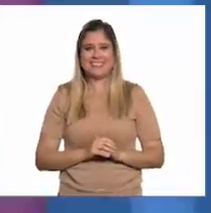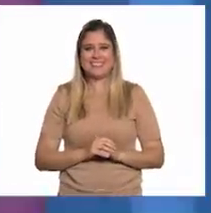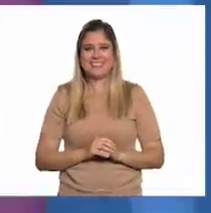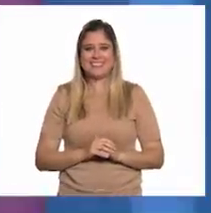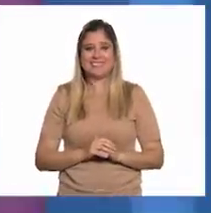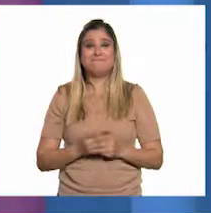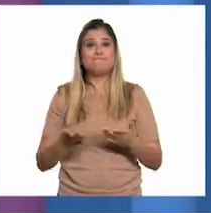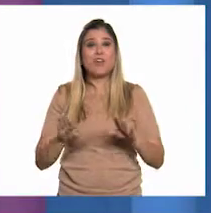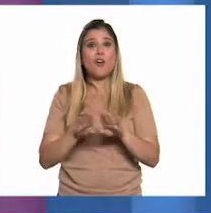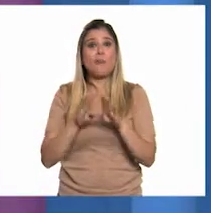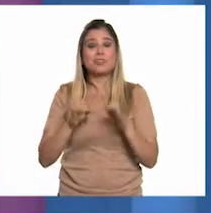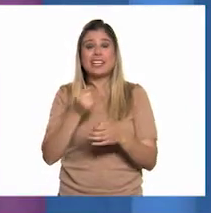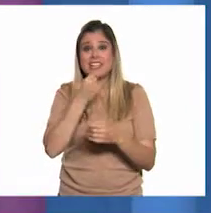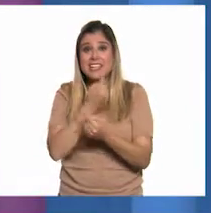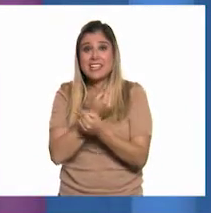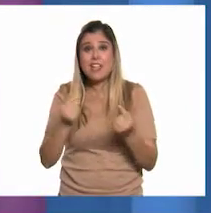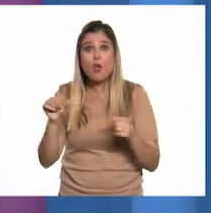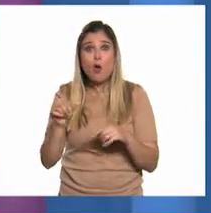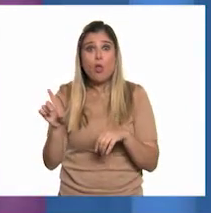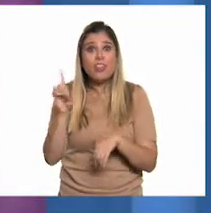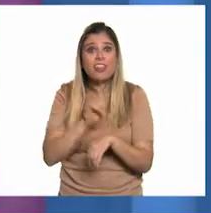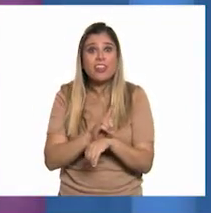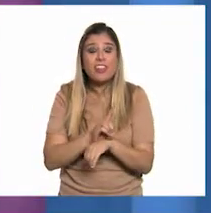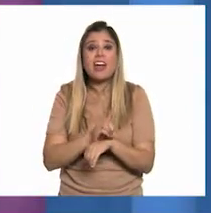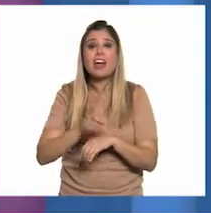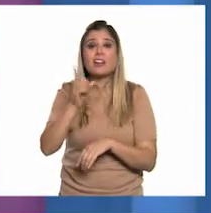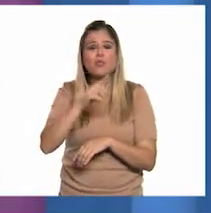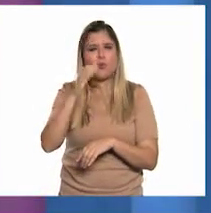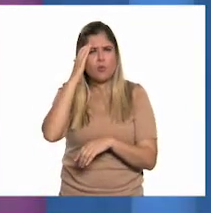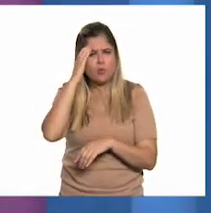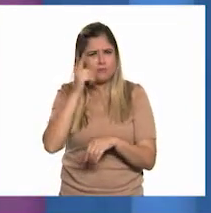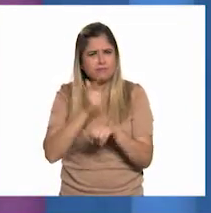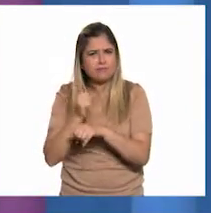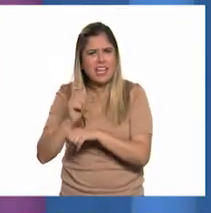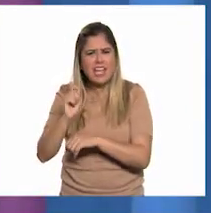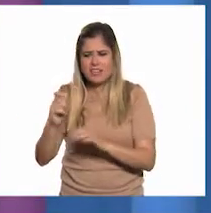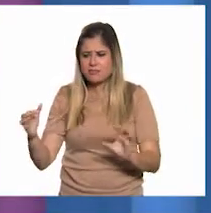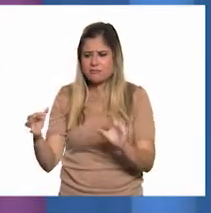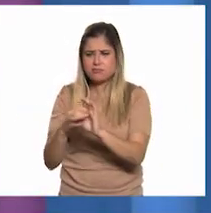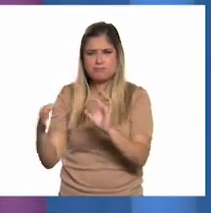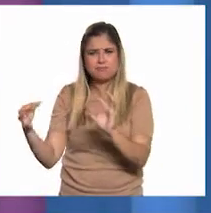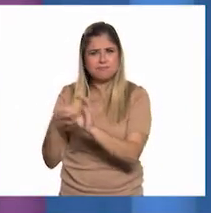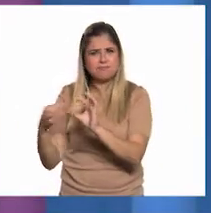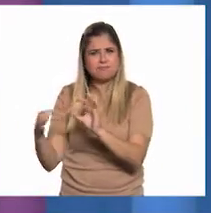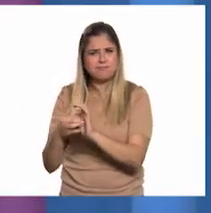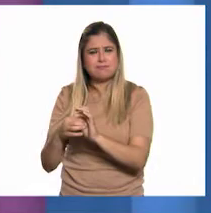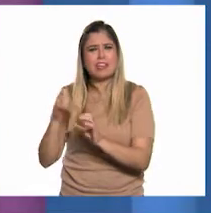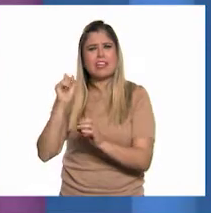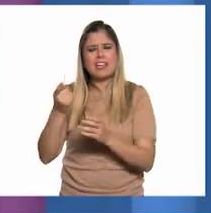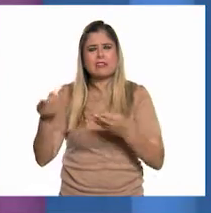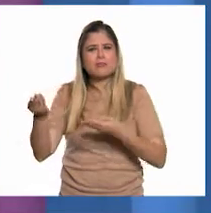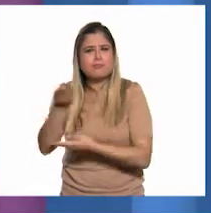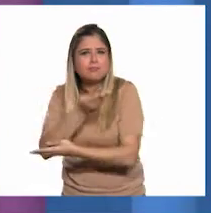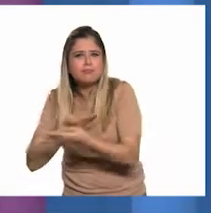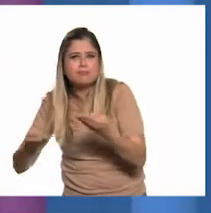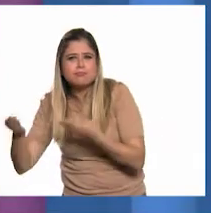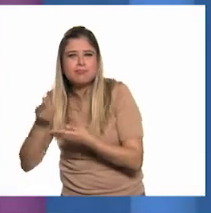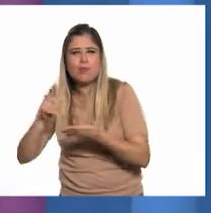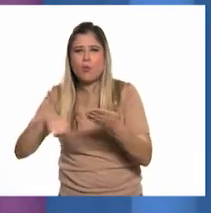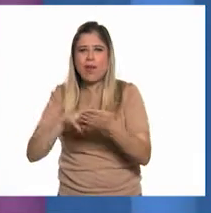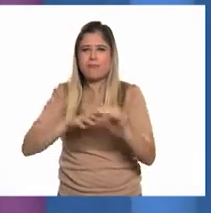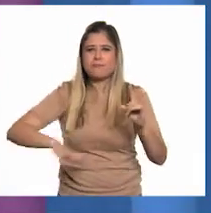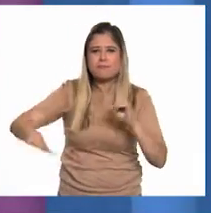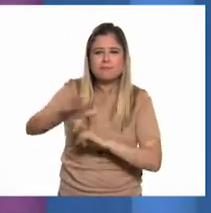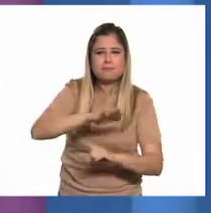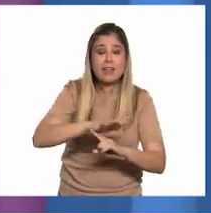¿Cómo están, niñas y niños? El día de hoy reconoceremos cuál es la relación que existe entre la distribución de los principales espacios